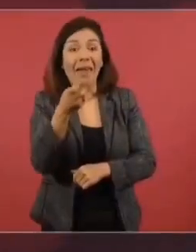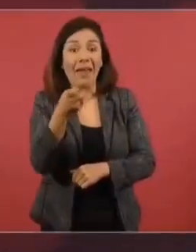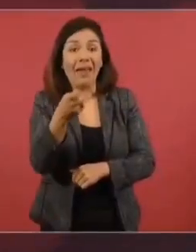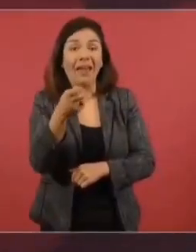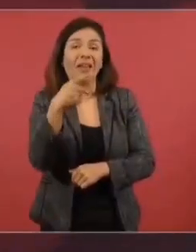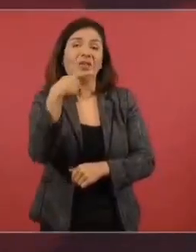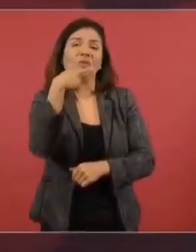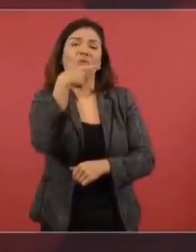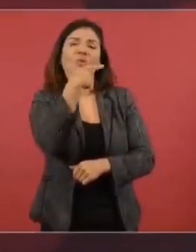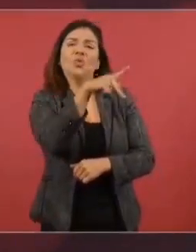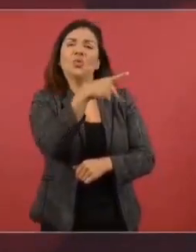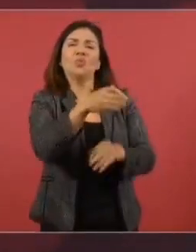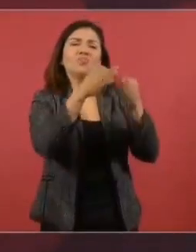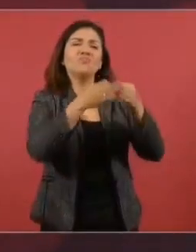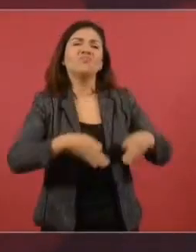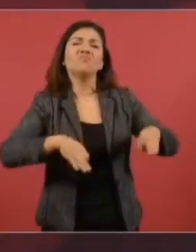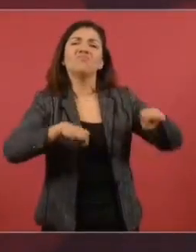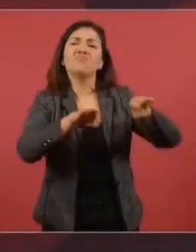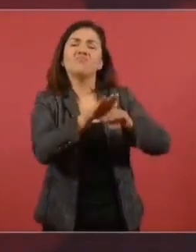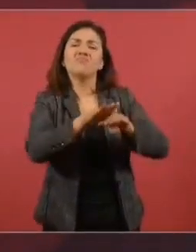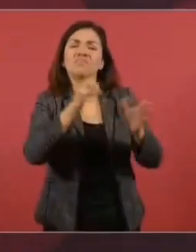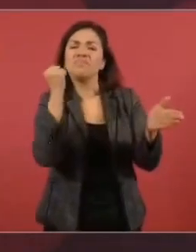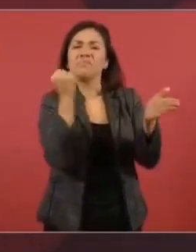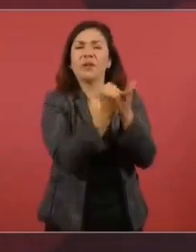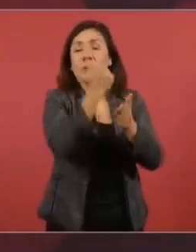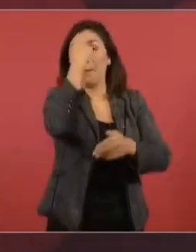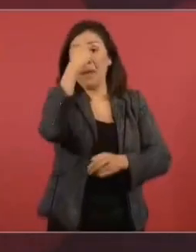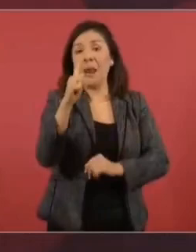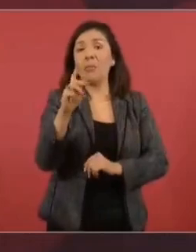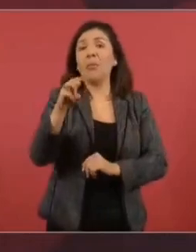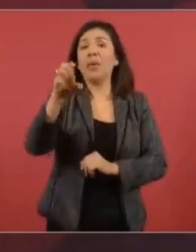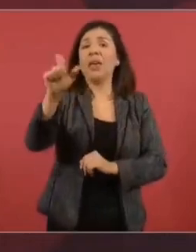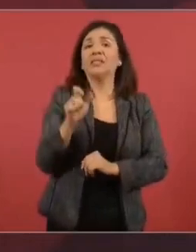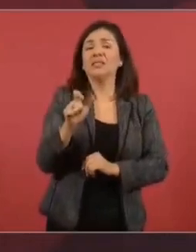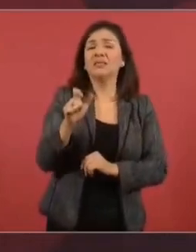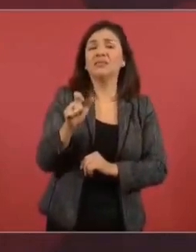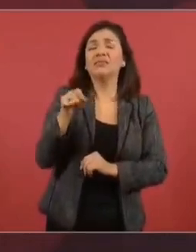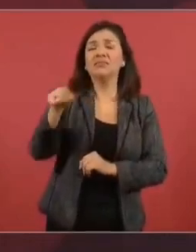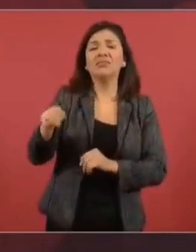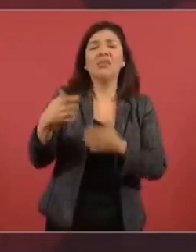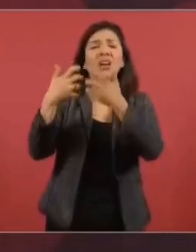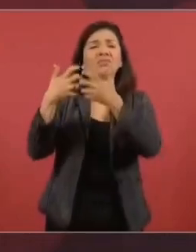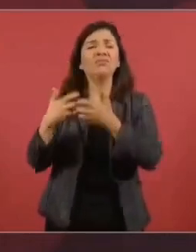distintivo en el manejo de Pemex durante todo el periodo neoliberal.